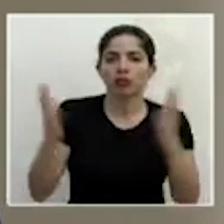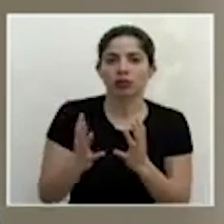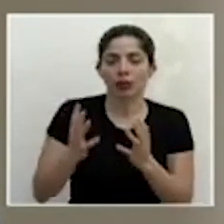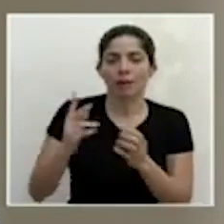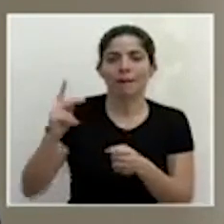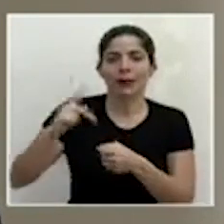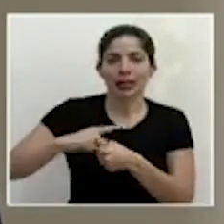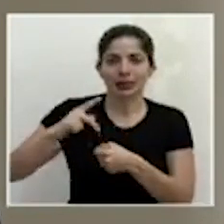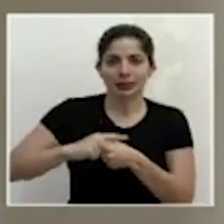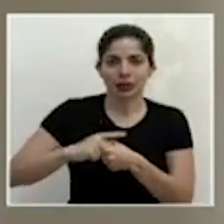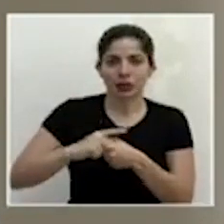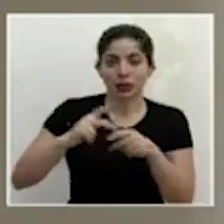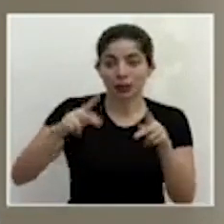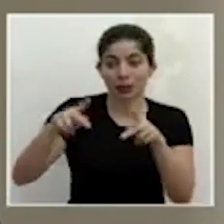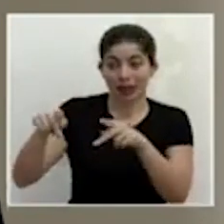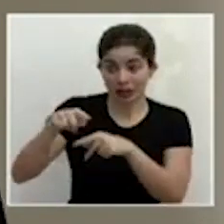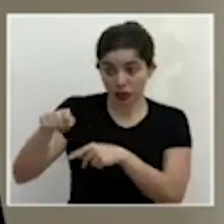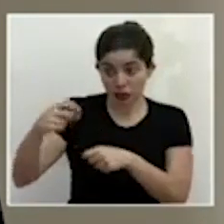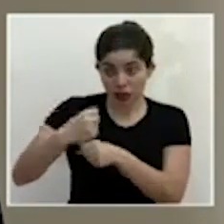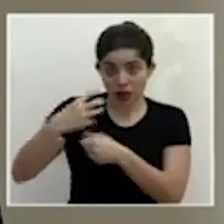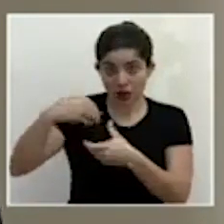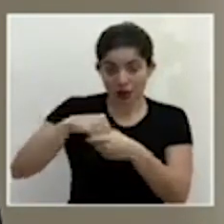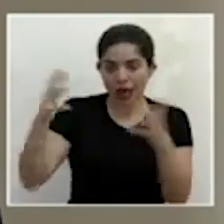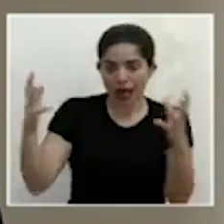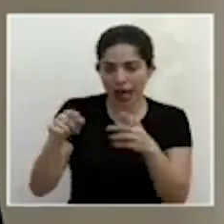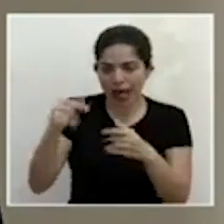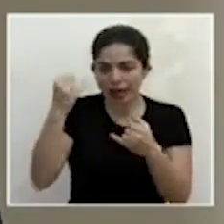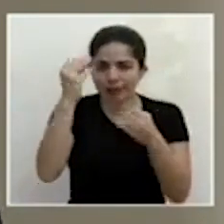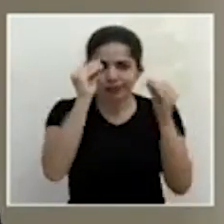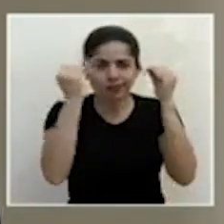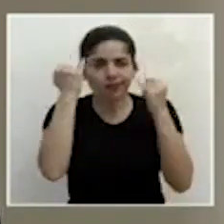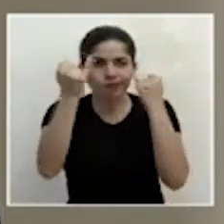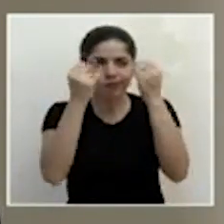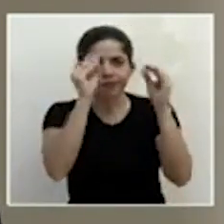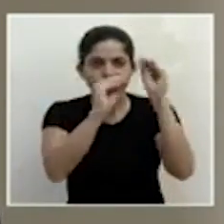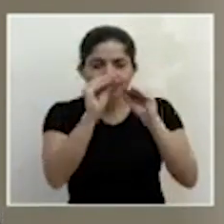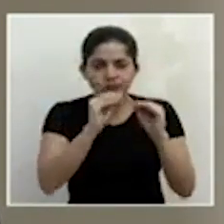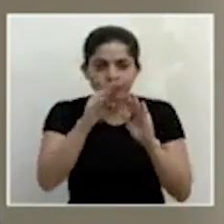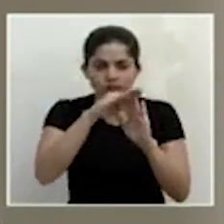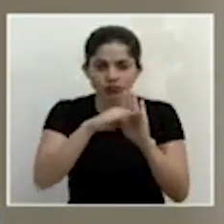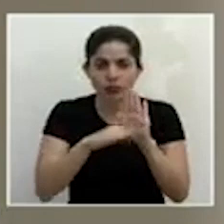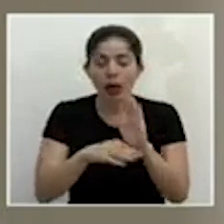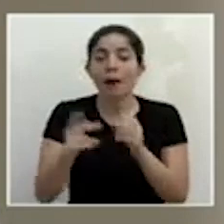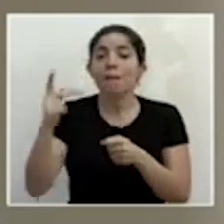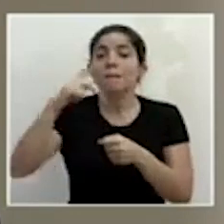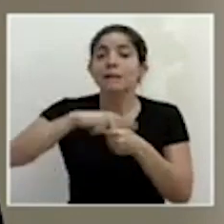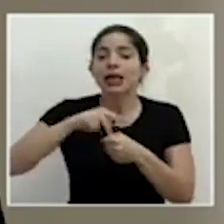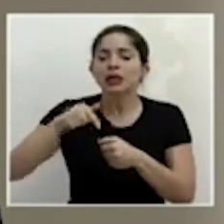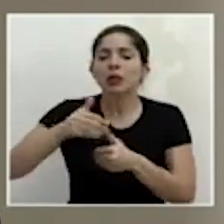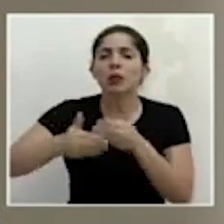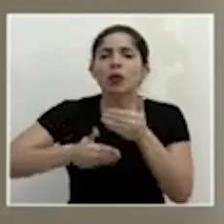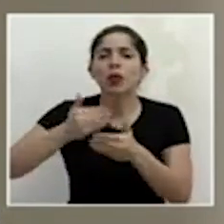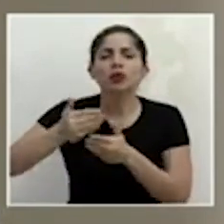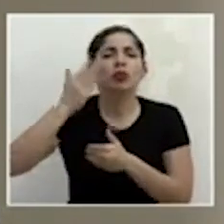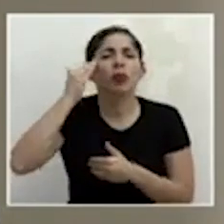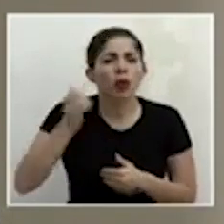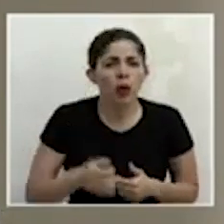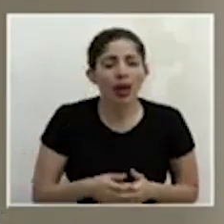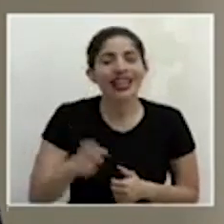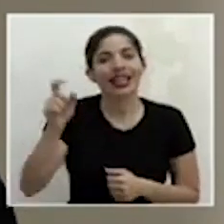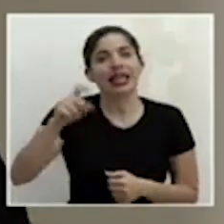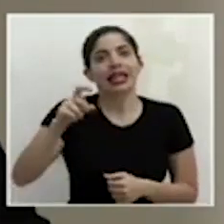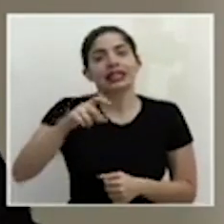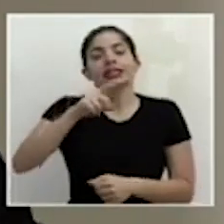los sectores involucrados. Y insisto en el carácter participativo de este proceso porque debemos